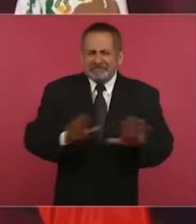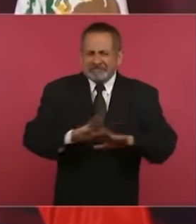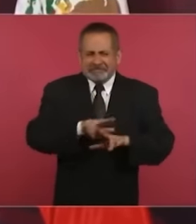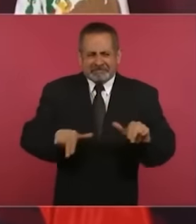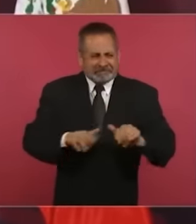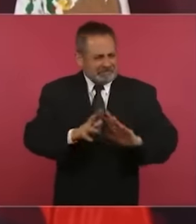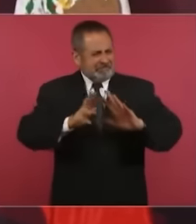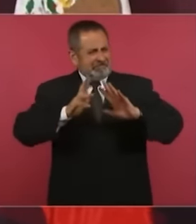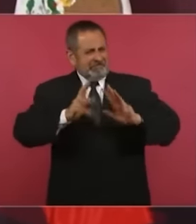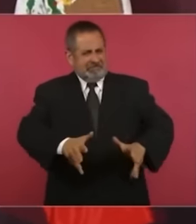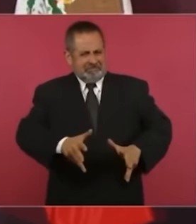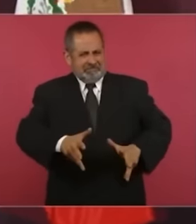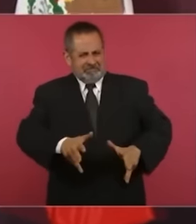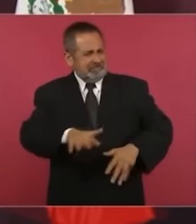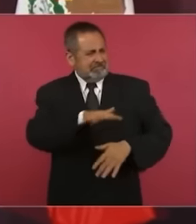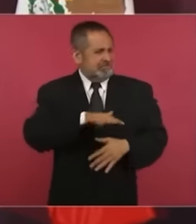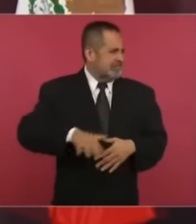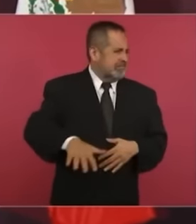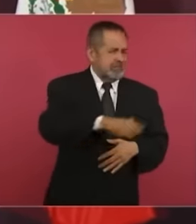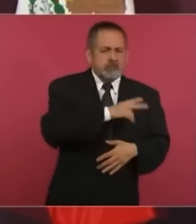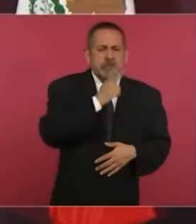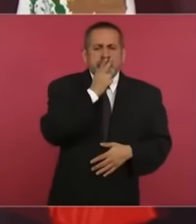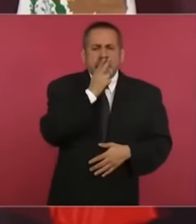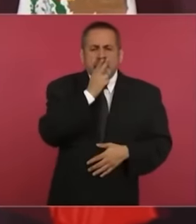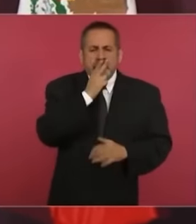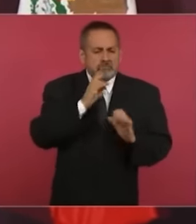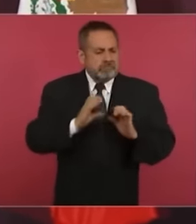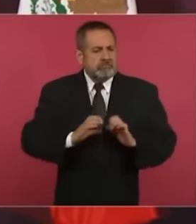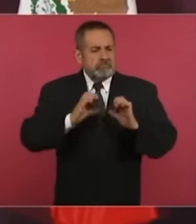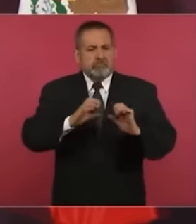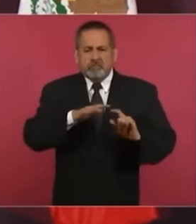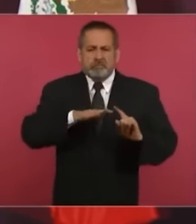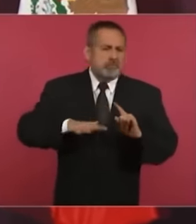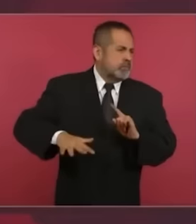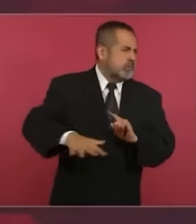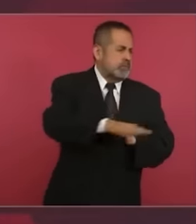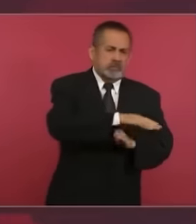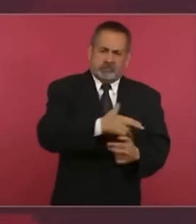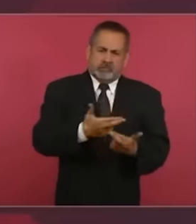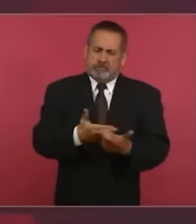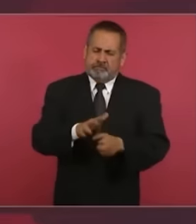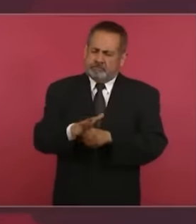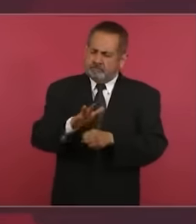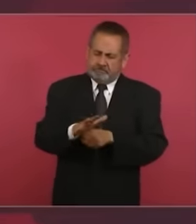Va a ser para conservar esta reserva.